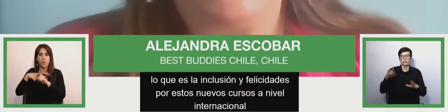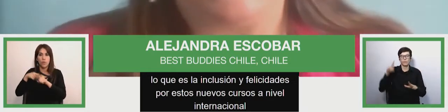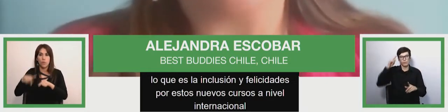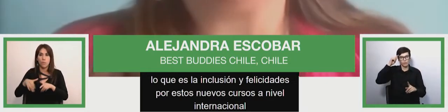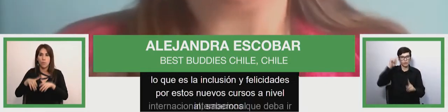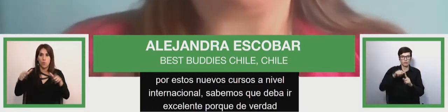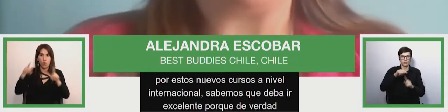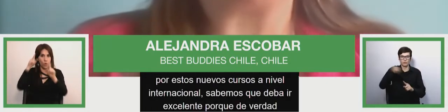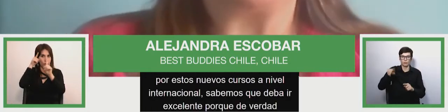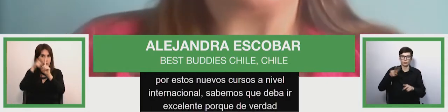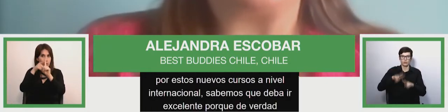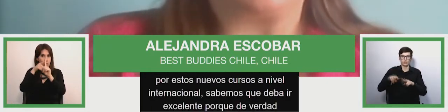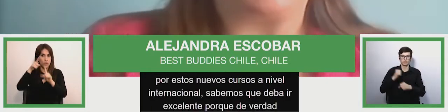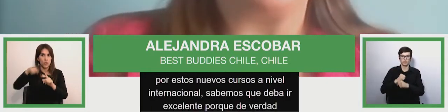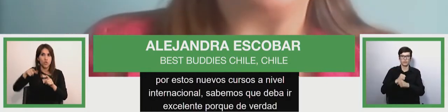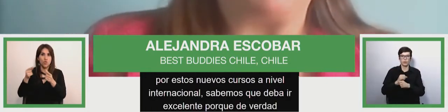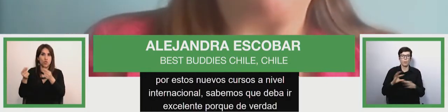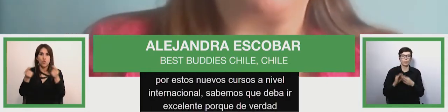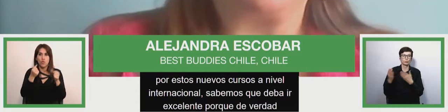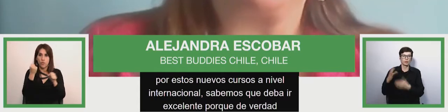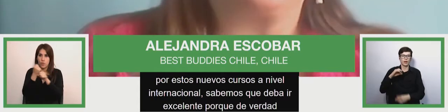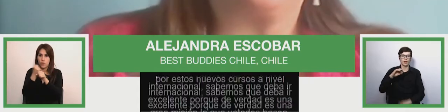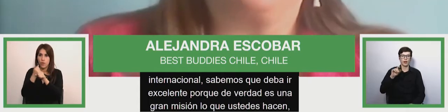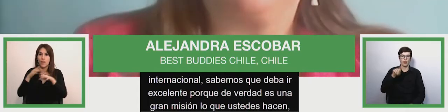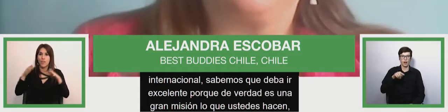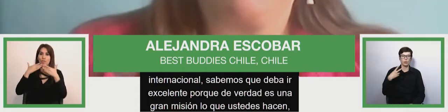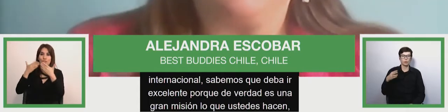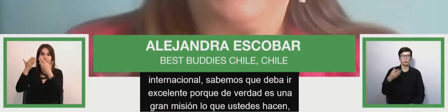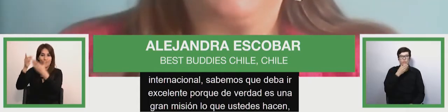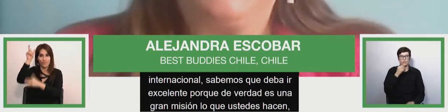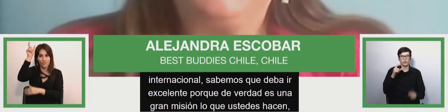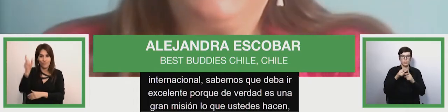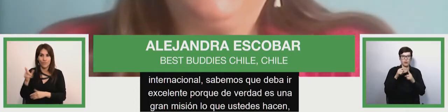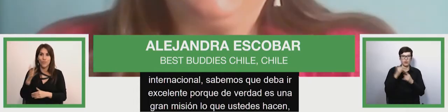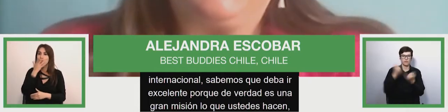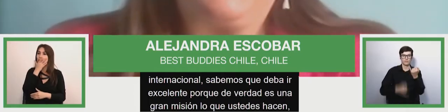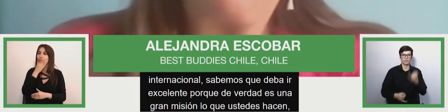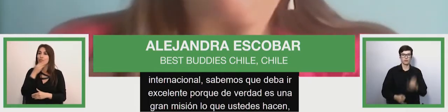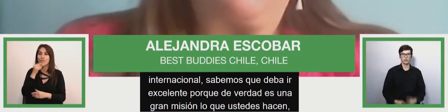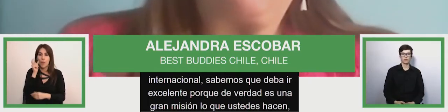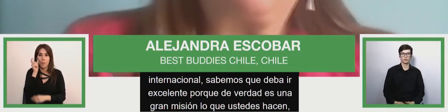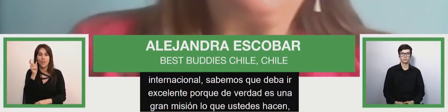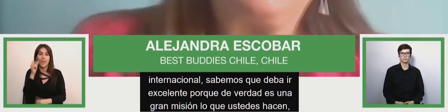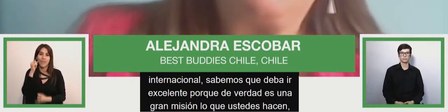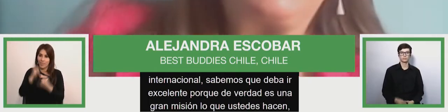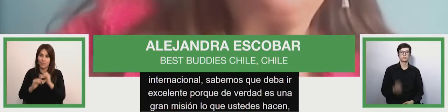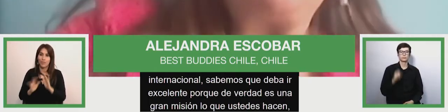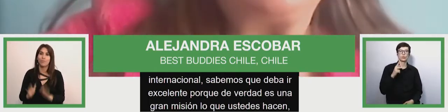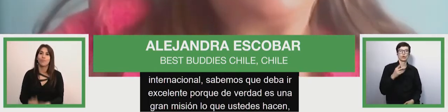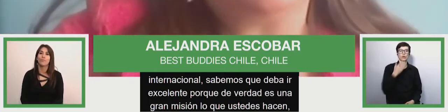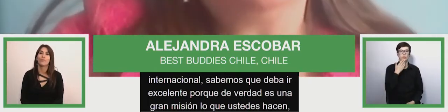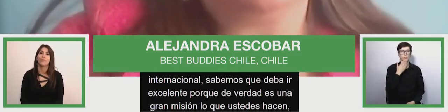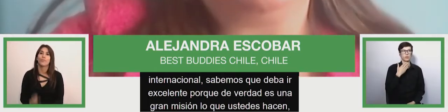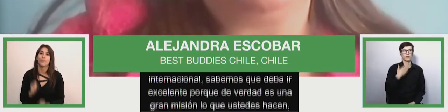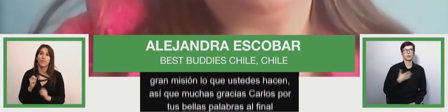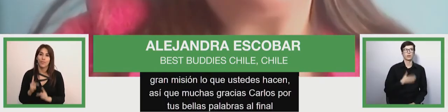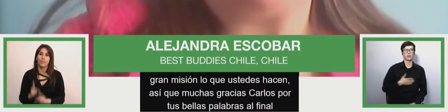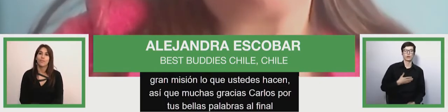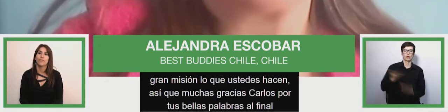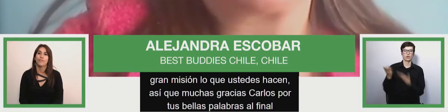así que muchas gracias Carlos también por tus bellas palabras al final bueno por último quiero invitar